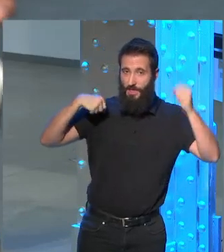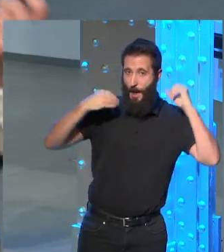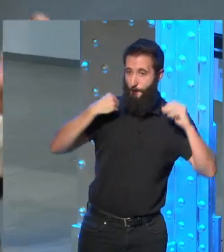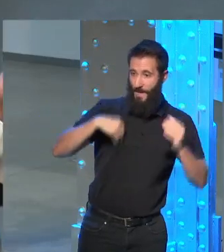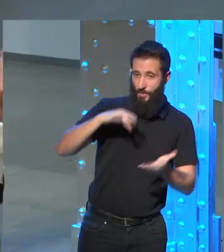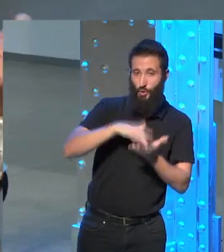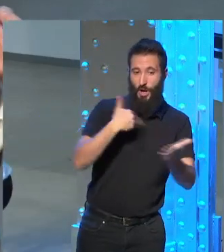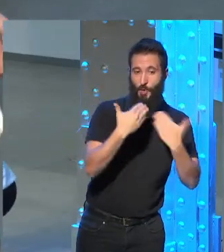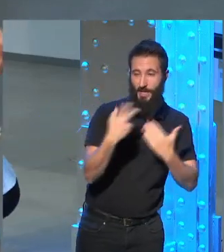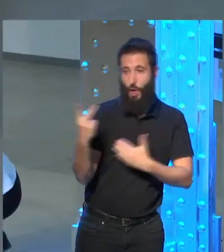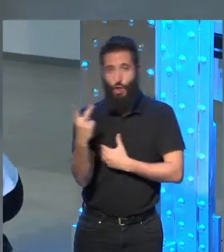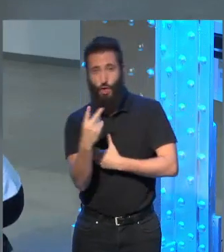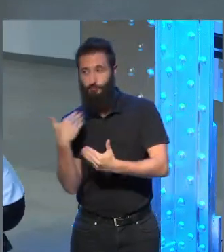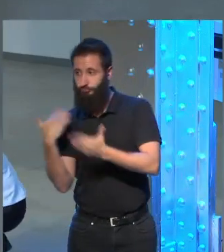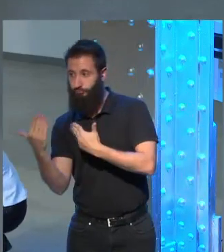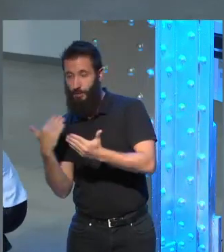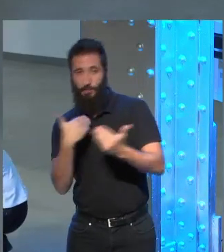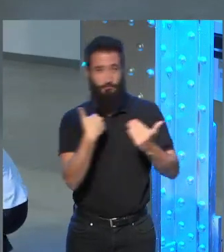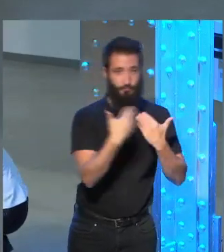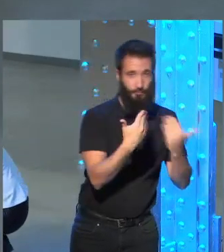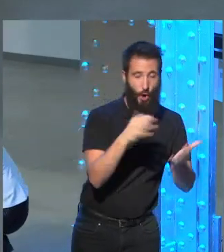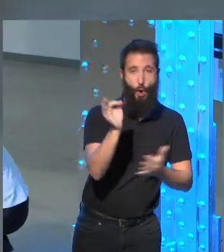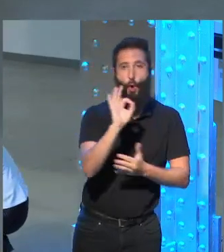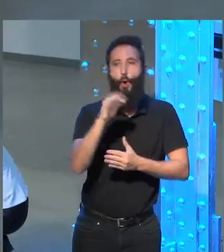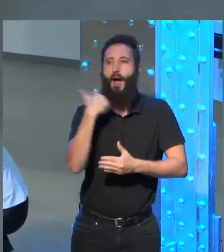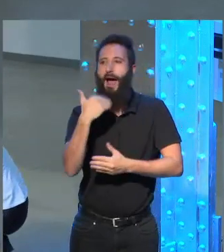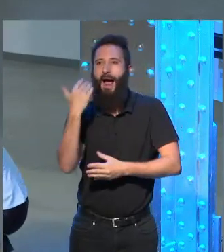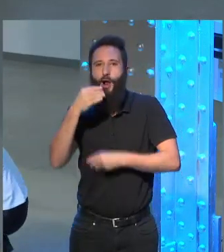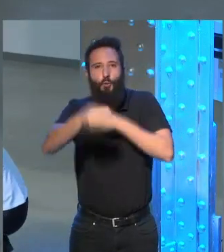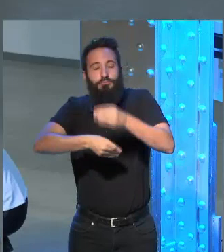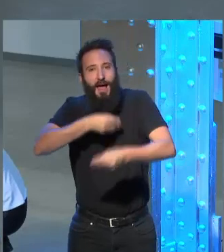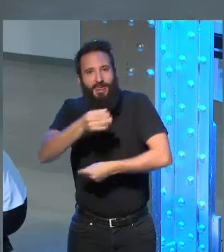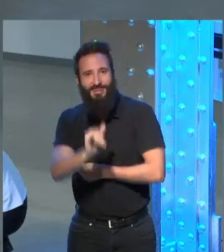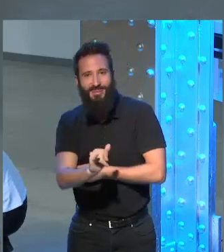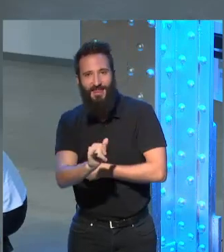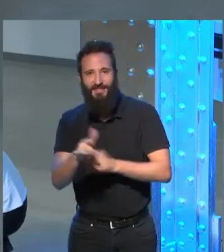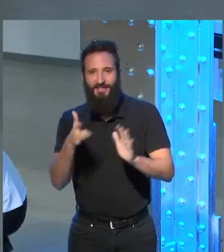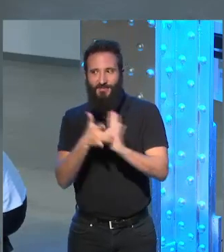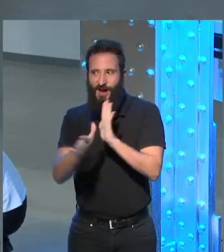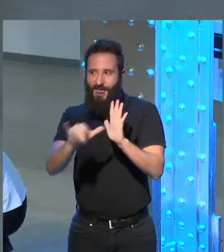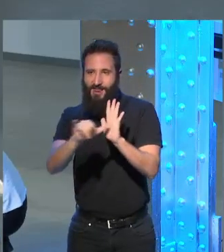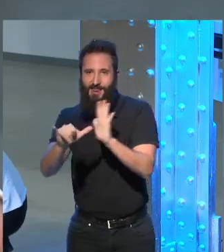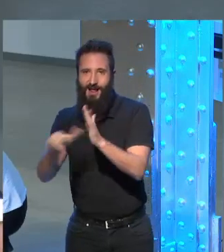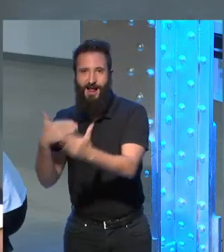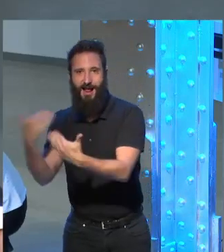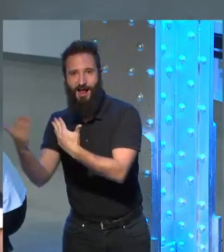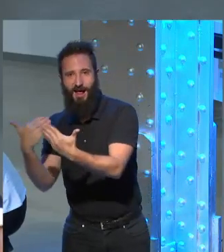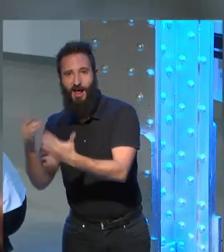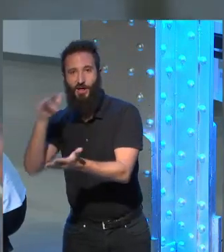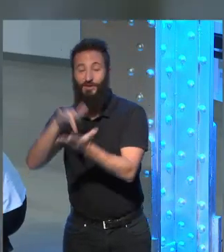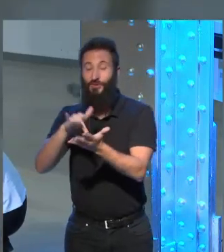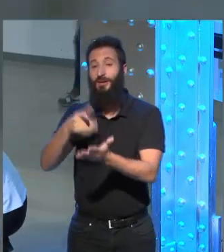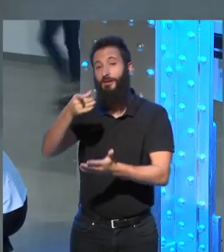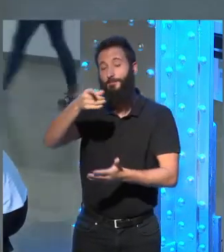o un hecho que de alguna manera se aproxima y y esa es la razón por la que atrae